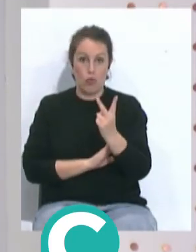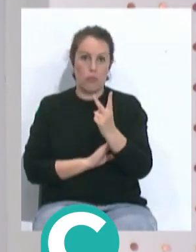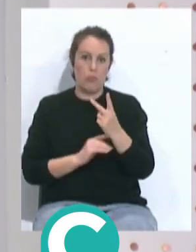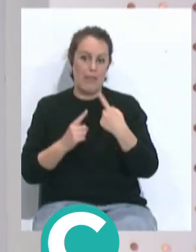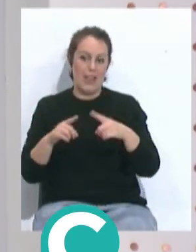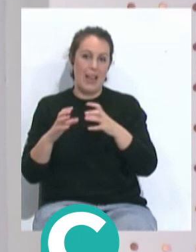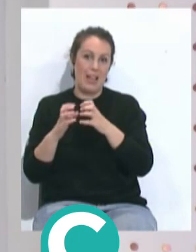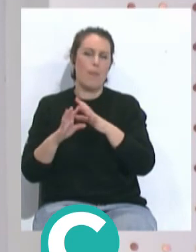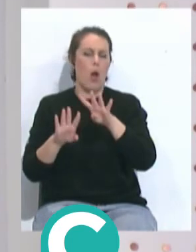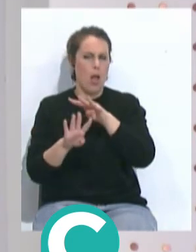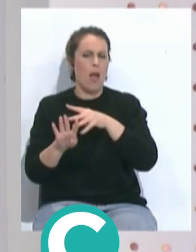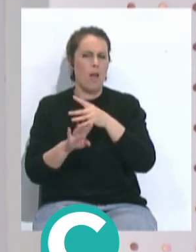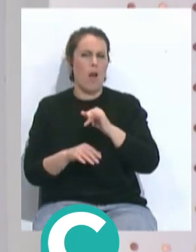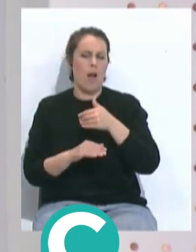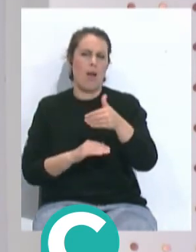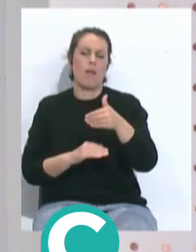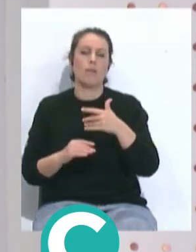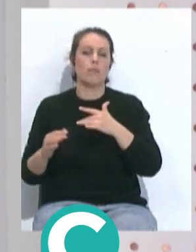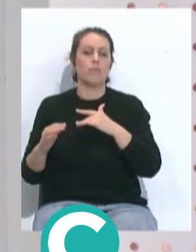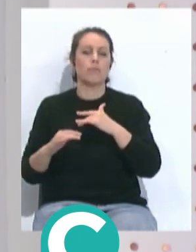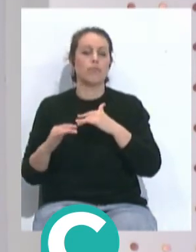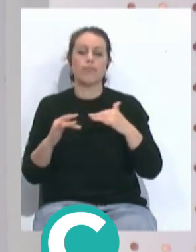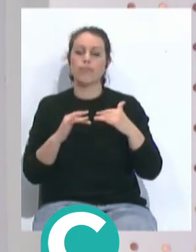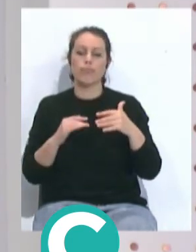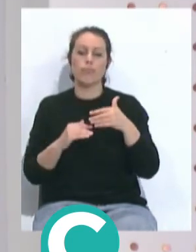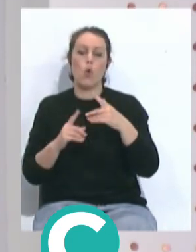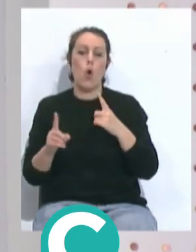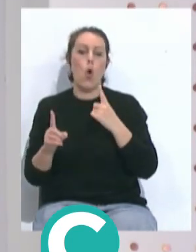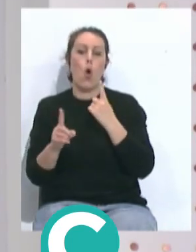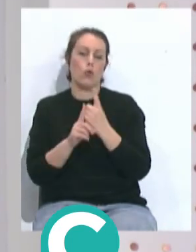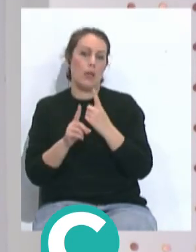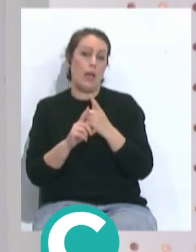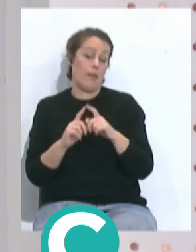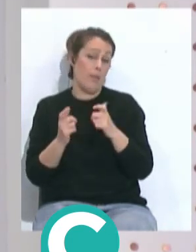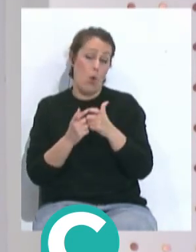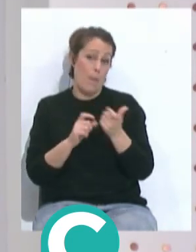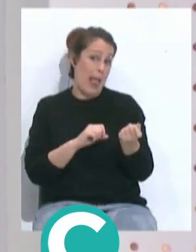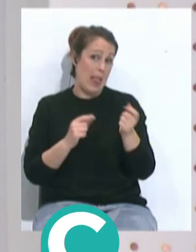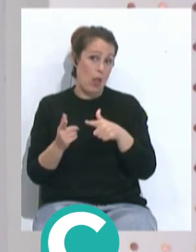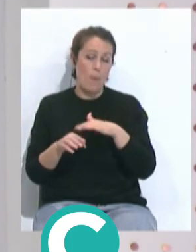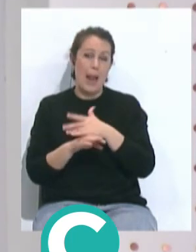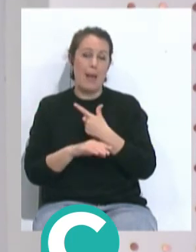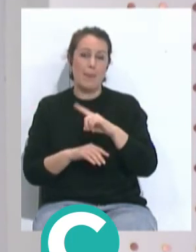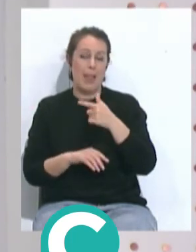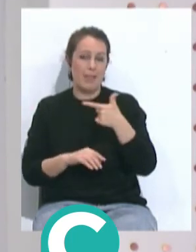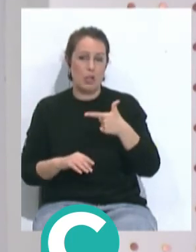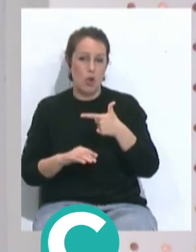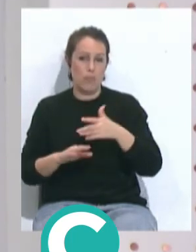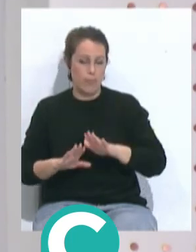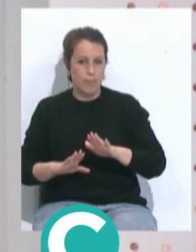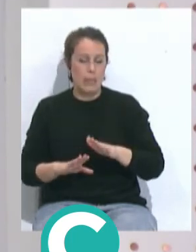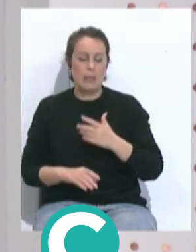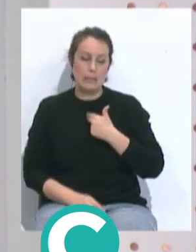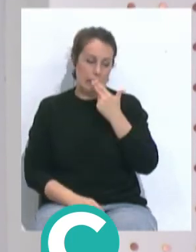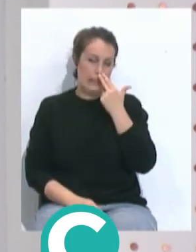calendario por delante, tiene enfrentamientos además frente a equipos de esa implicación por conseguir la permanencia, interesa que